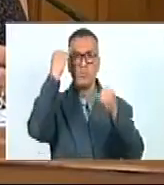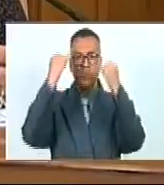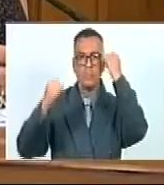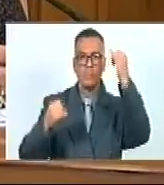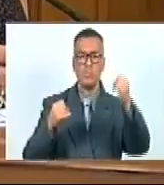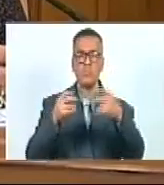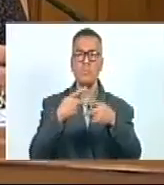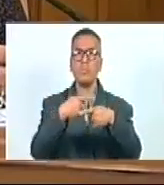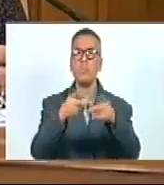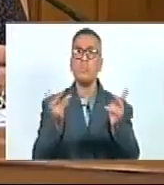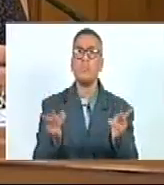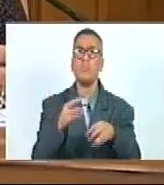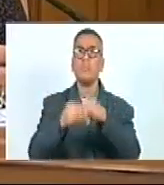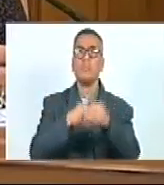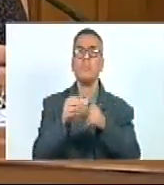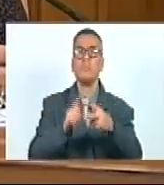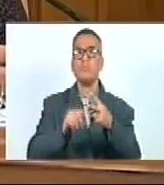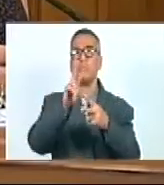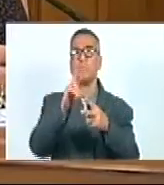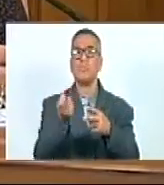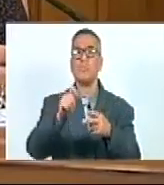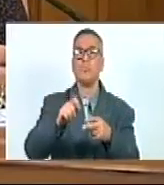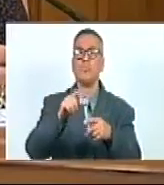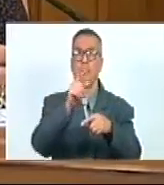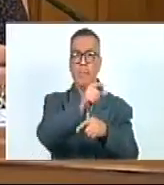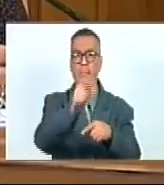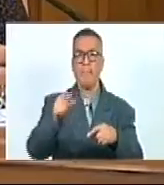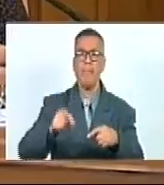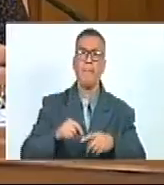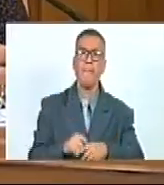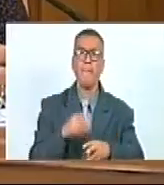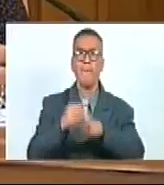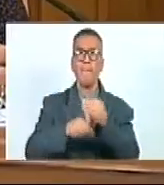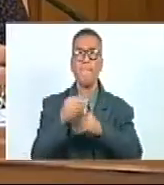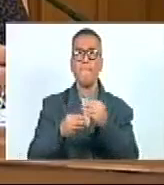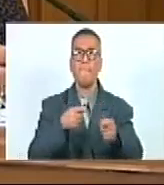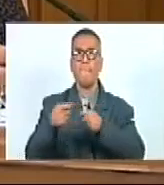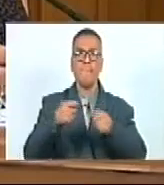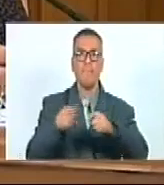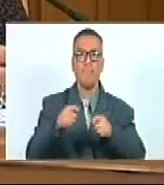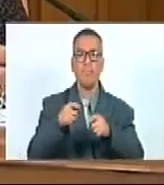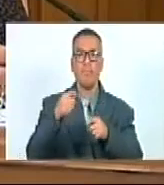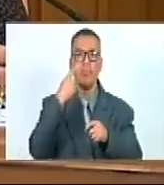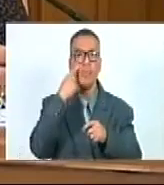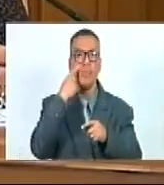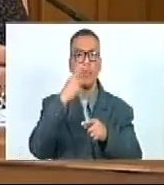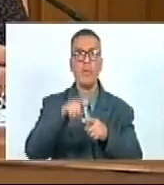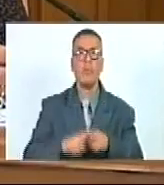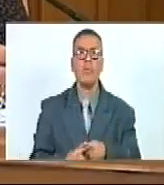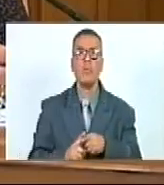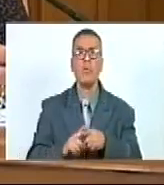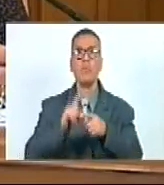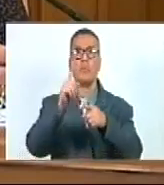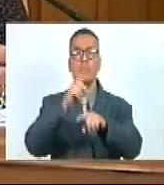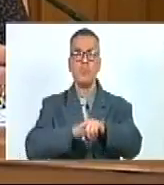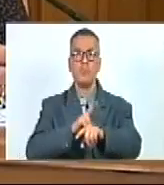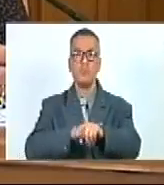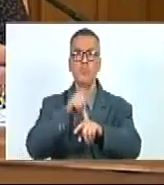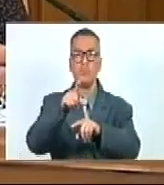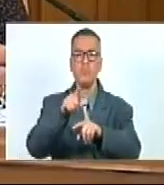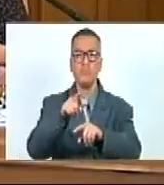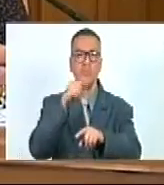conformadas por dos o más personas, para ejercer el control de manera temporal sobre una situación